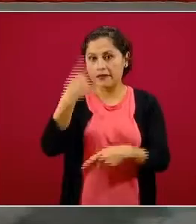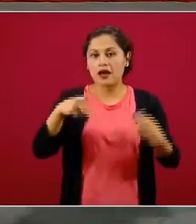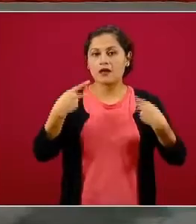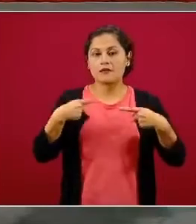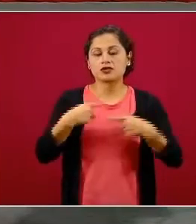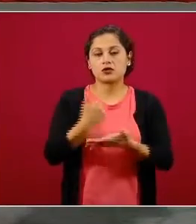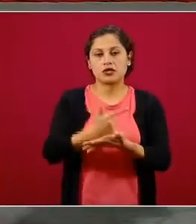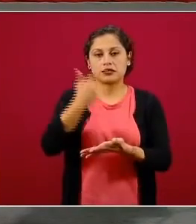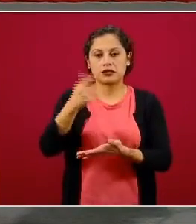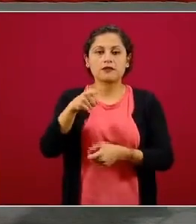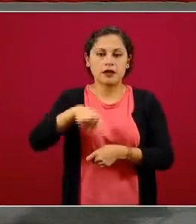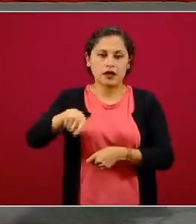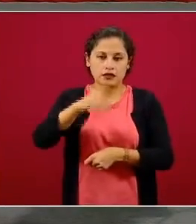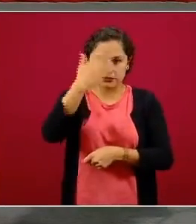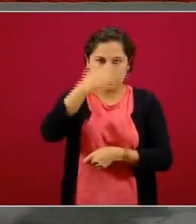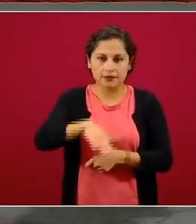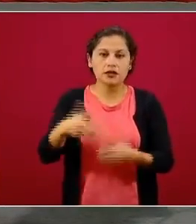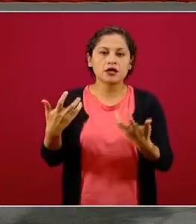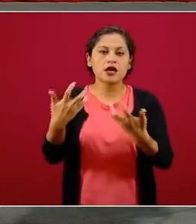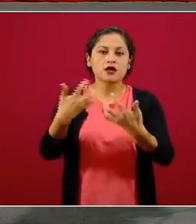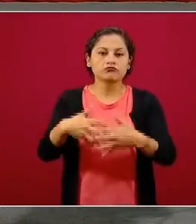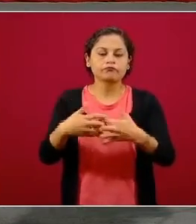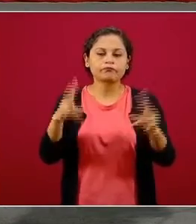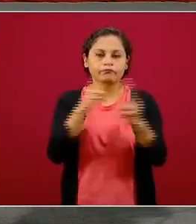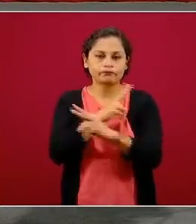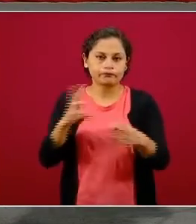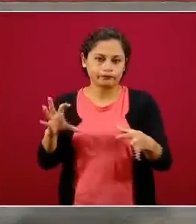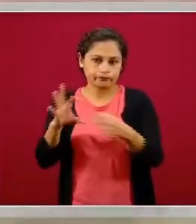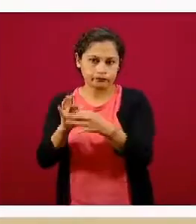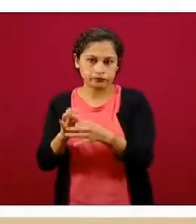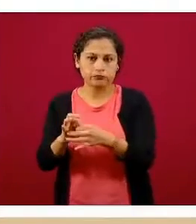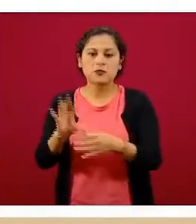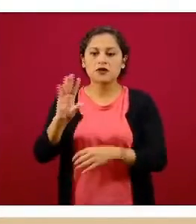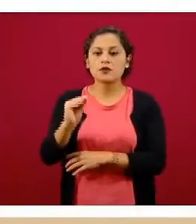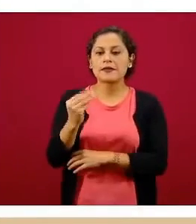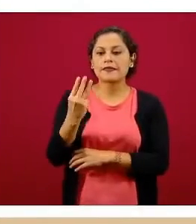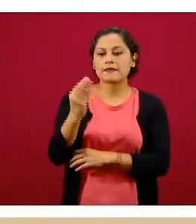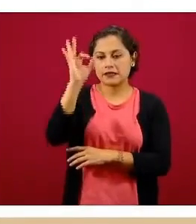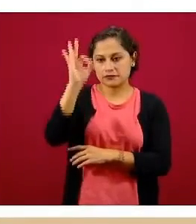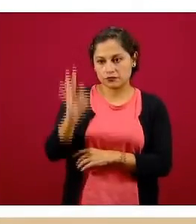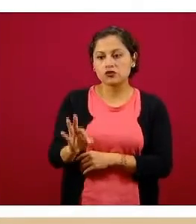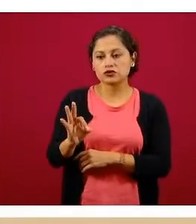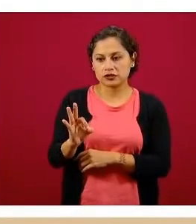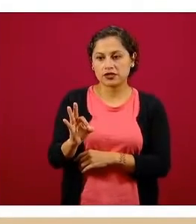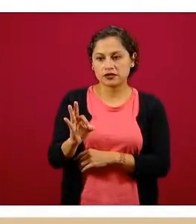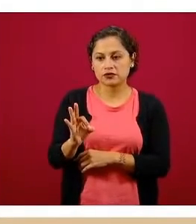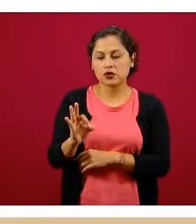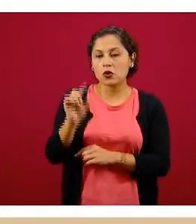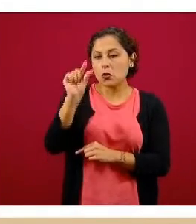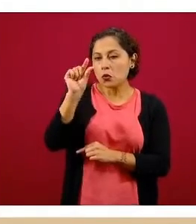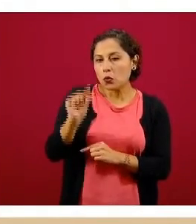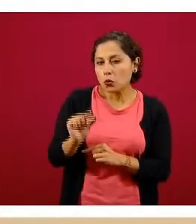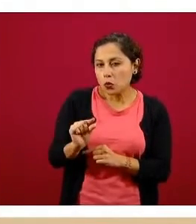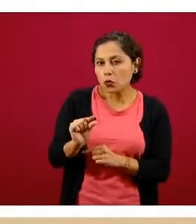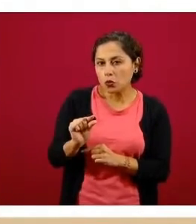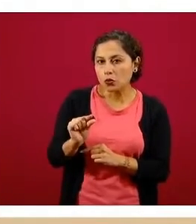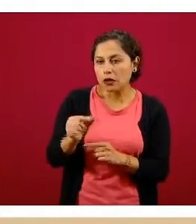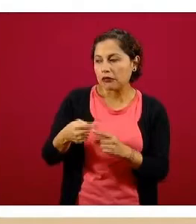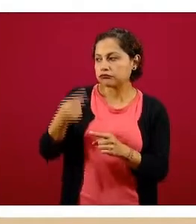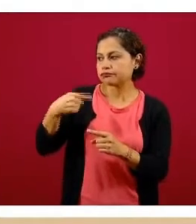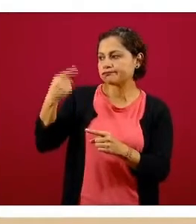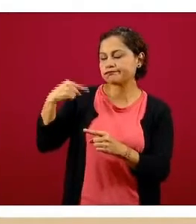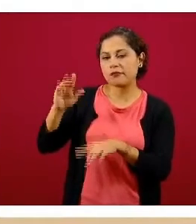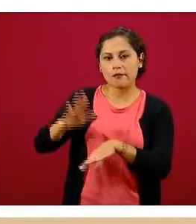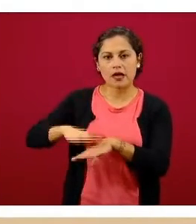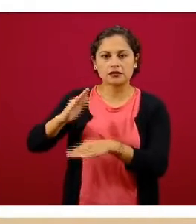camas con ventilador. Entonces, la tasa de notificación fue del 93%, bajó unos puntitos en relación a los últimos días,